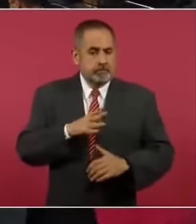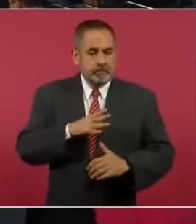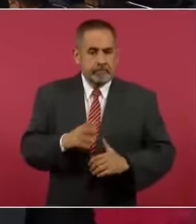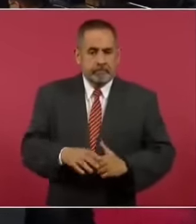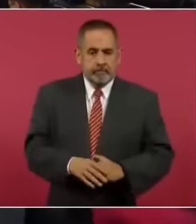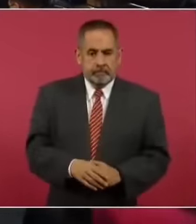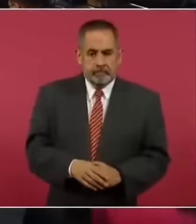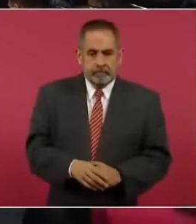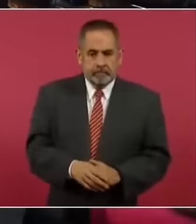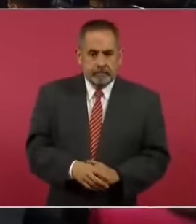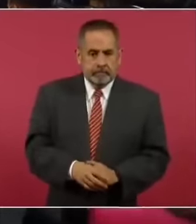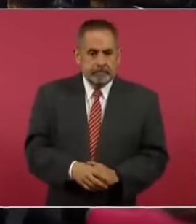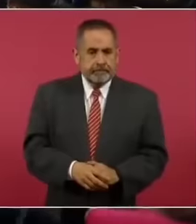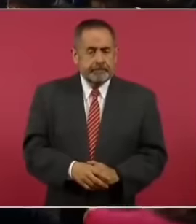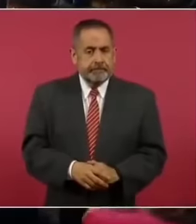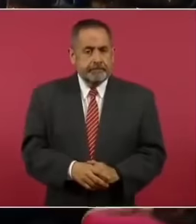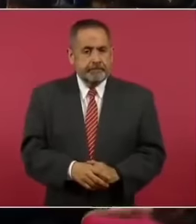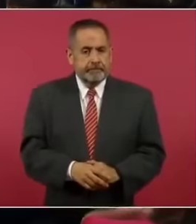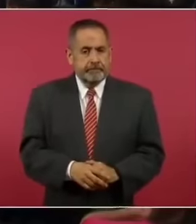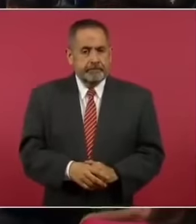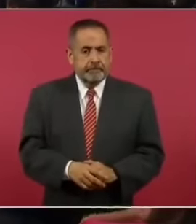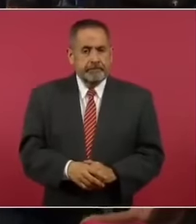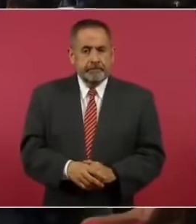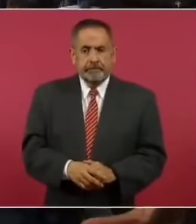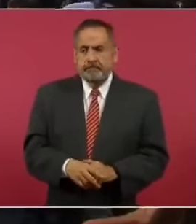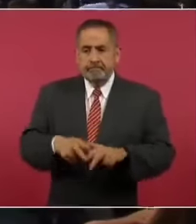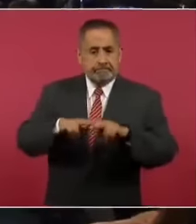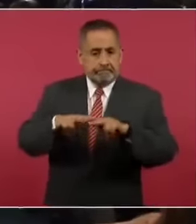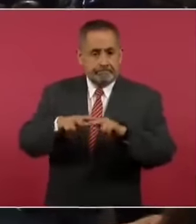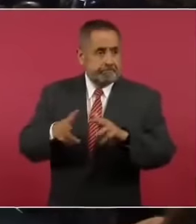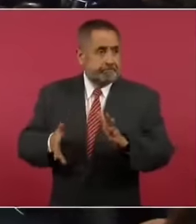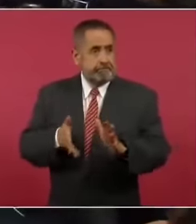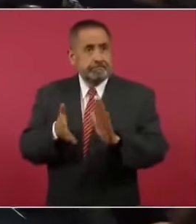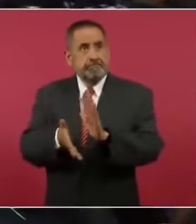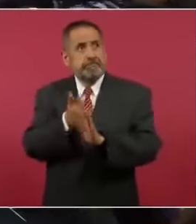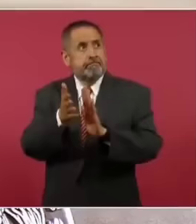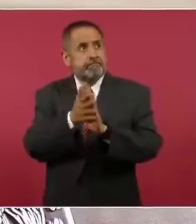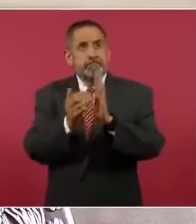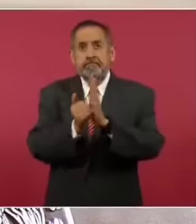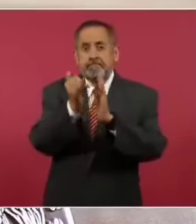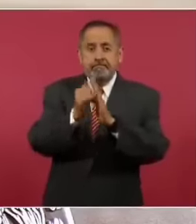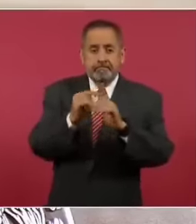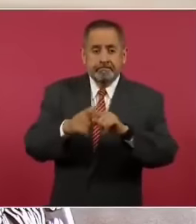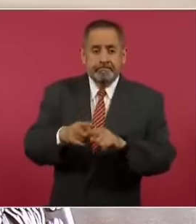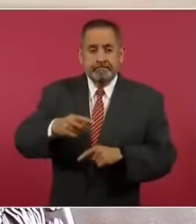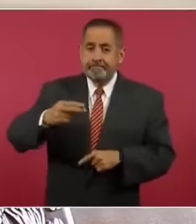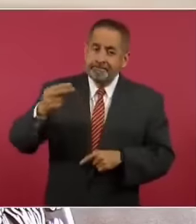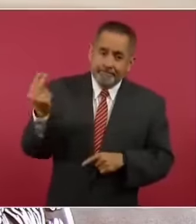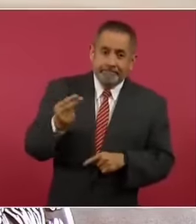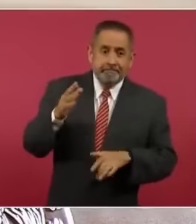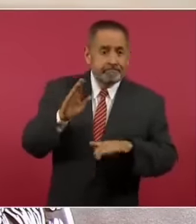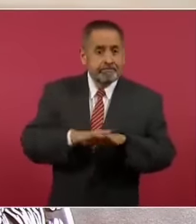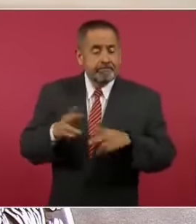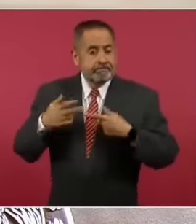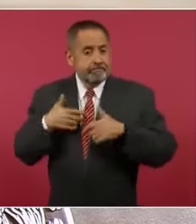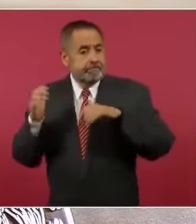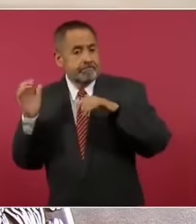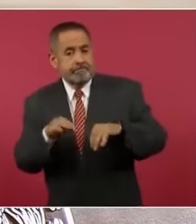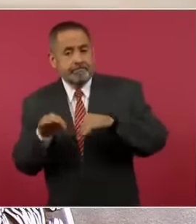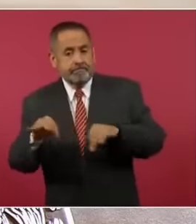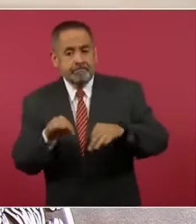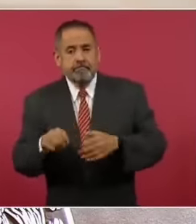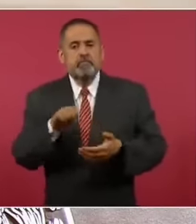Tenemos… las grandes obras han demandado mucha fuerza obrera. Nosotros por ejemplo tenemos